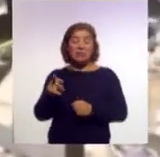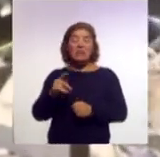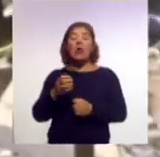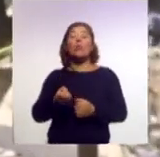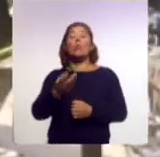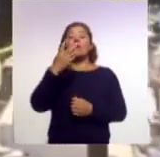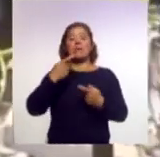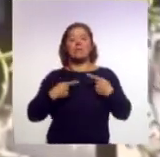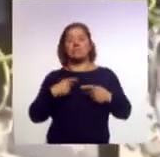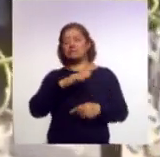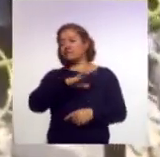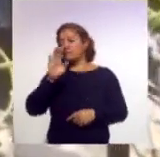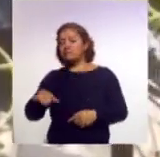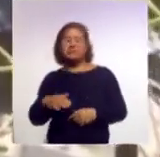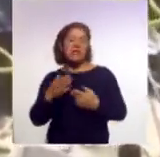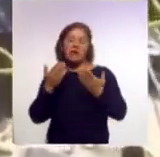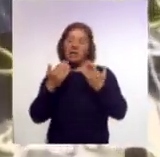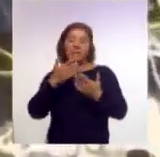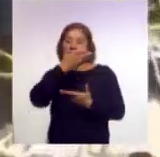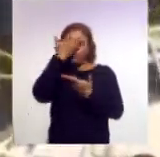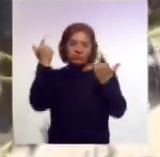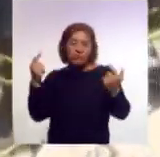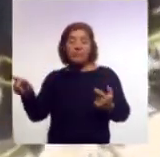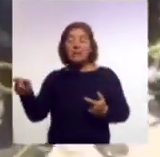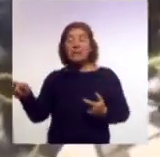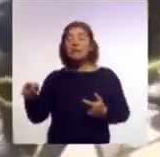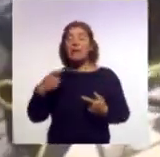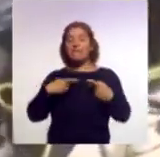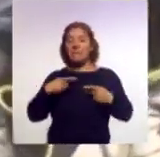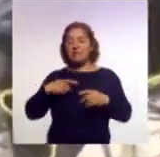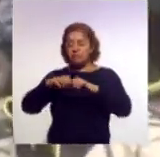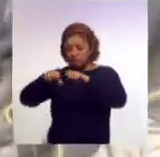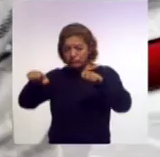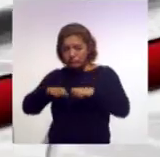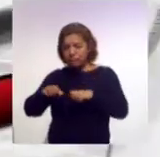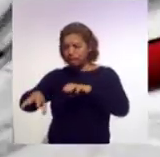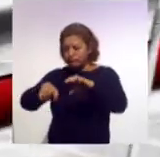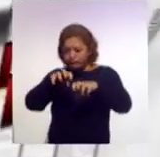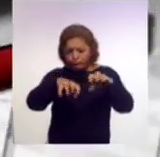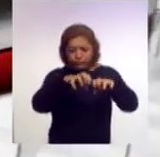víctimas y que los equipos están trabajando en las labores de búsqueda y rescate